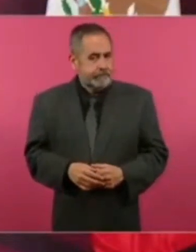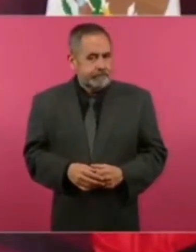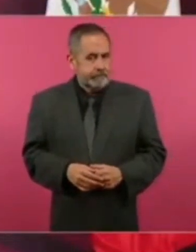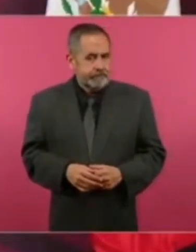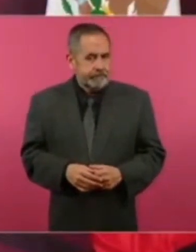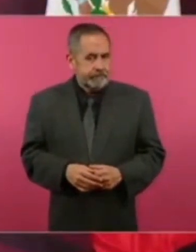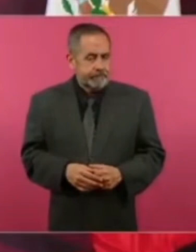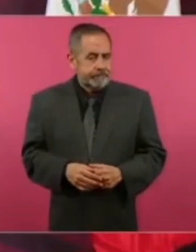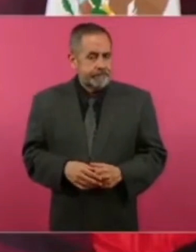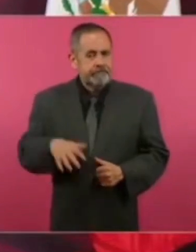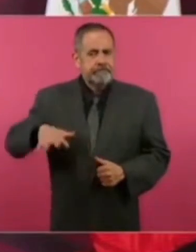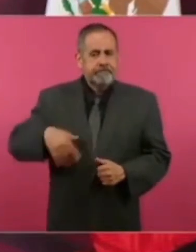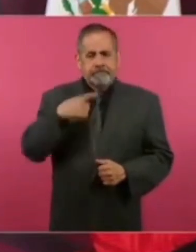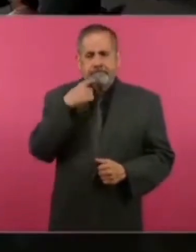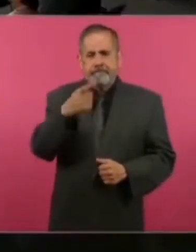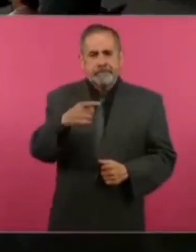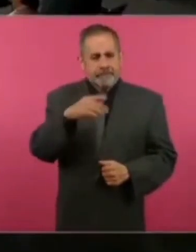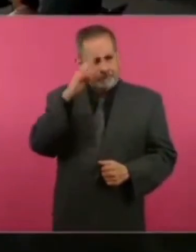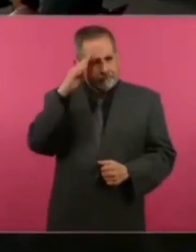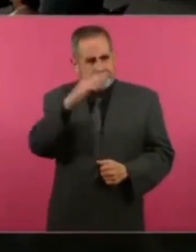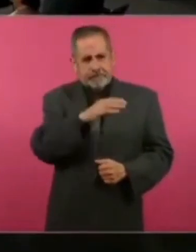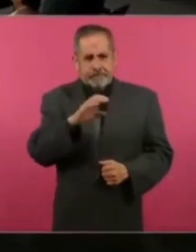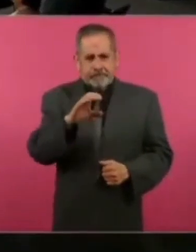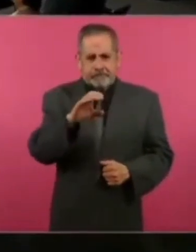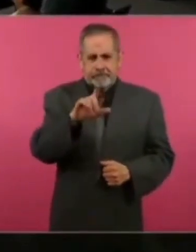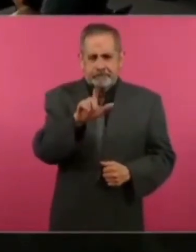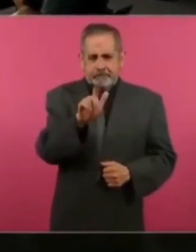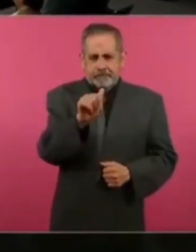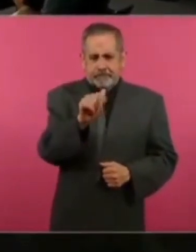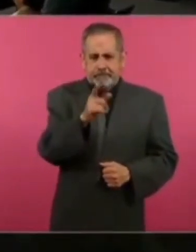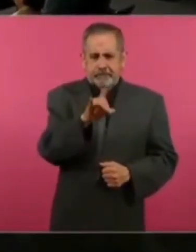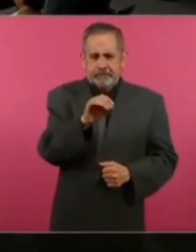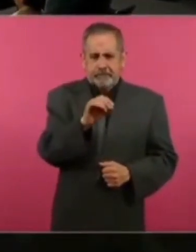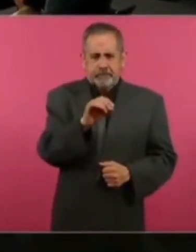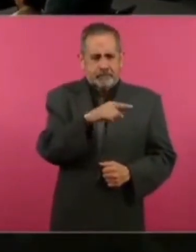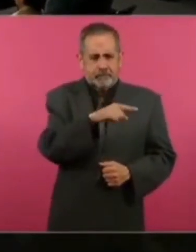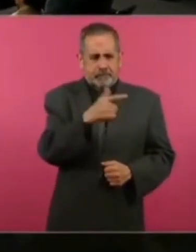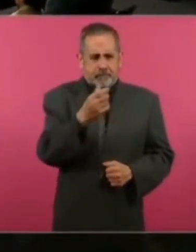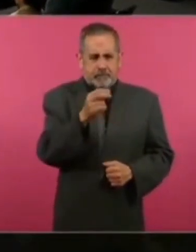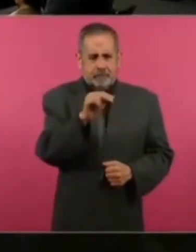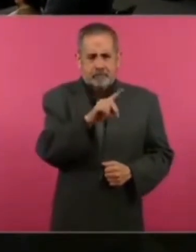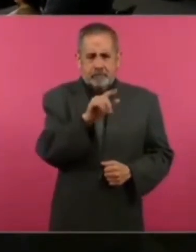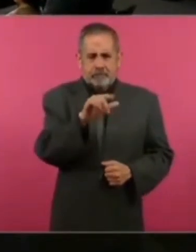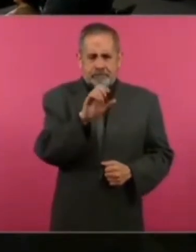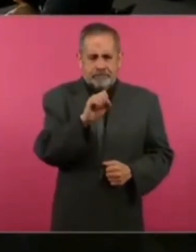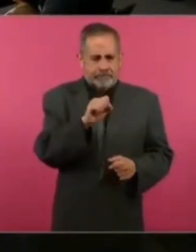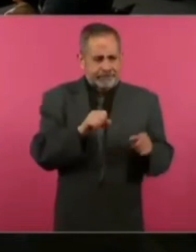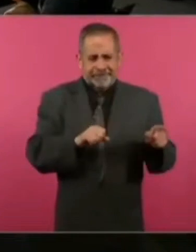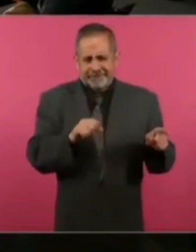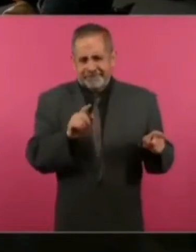Y te decía yo del señor este, Claudio X. González, que era el que